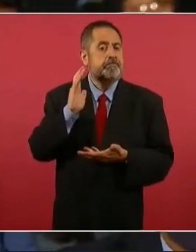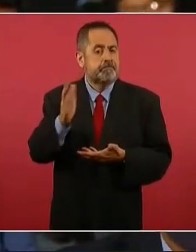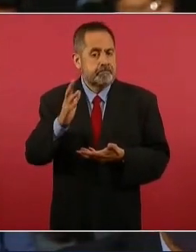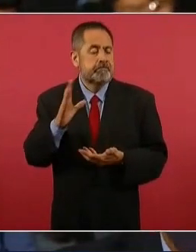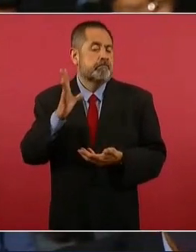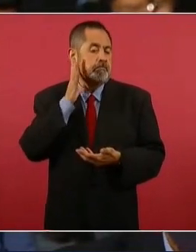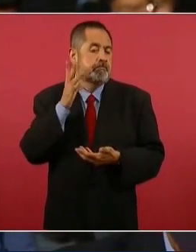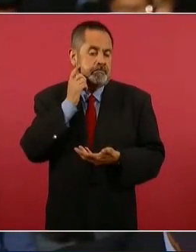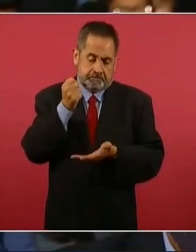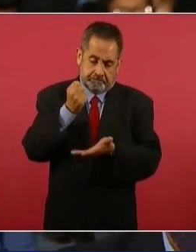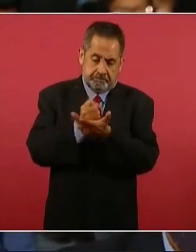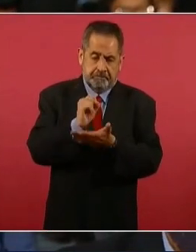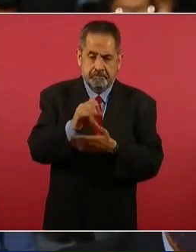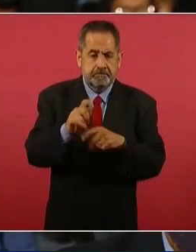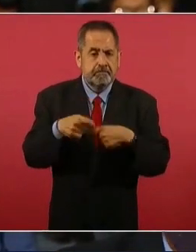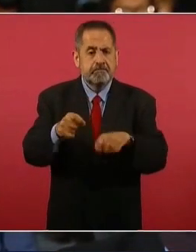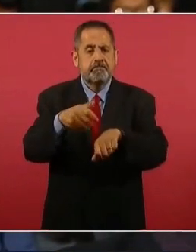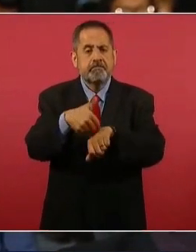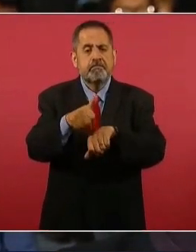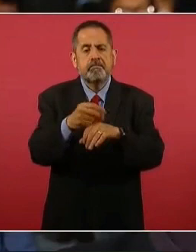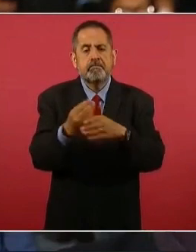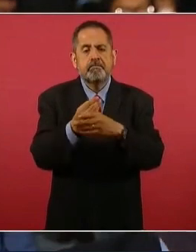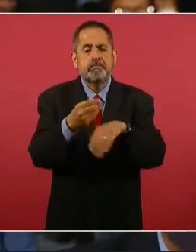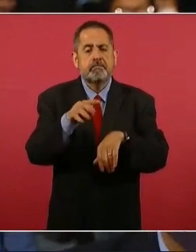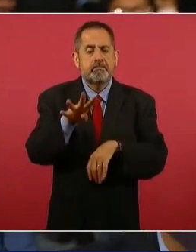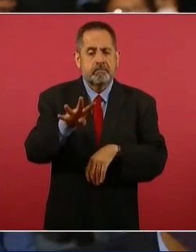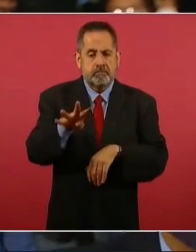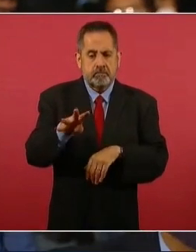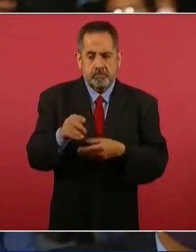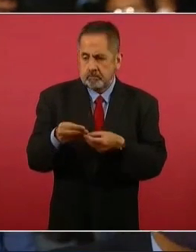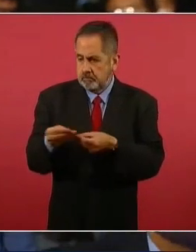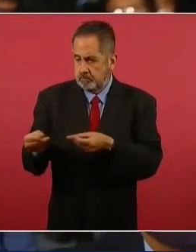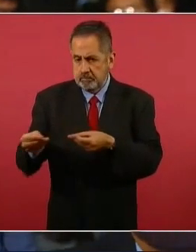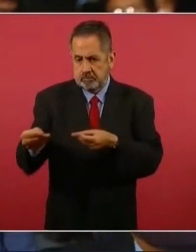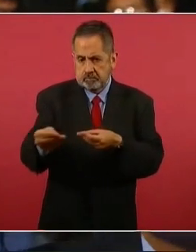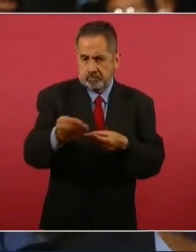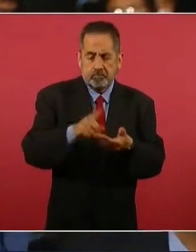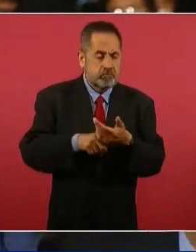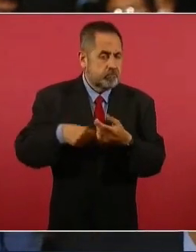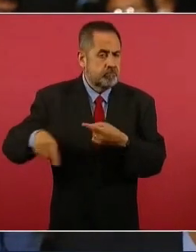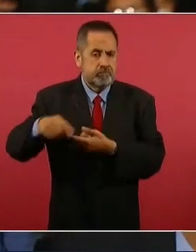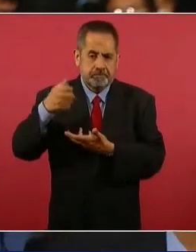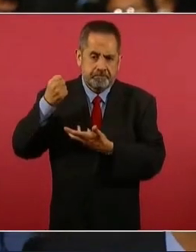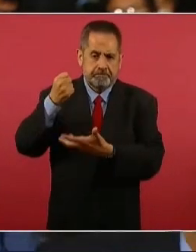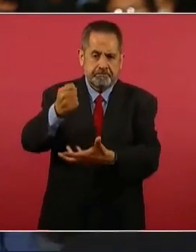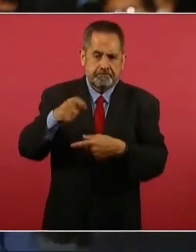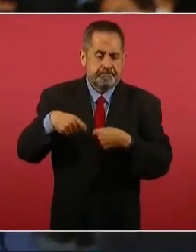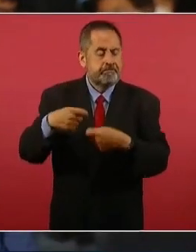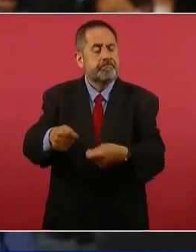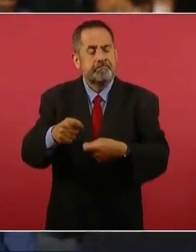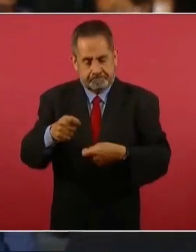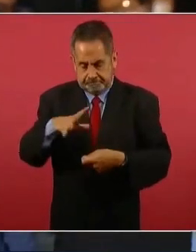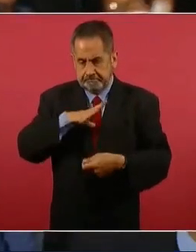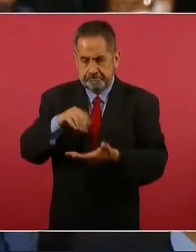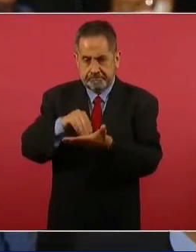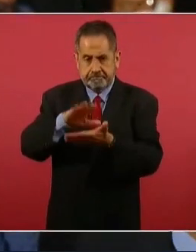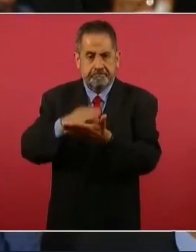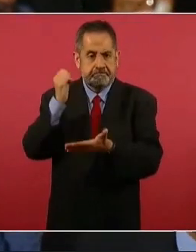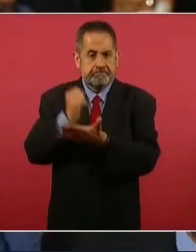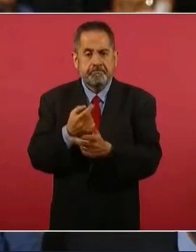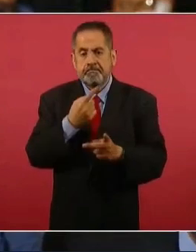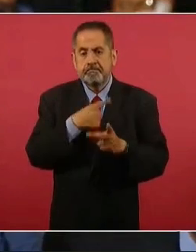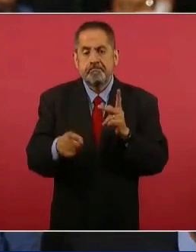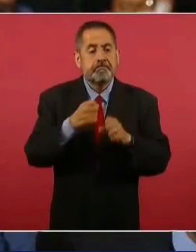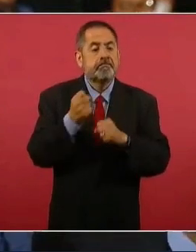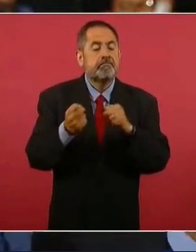la Cámara de Diputados a través del ramo 19, distribuidos en los diferentes cuadros del presupuesto de egresos de la federación a partir del